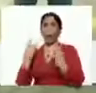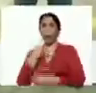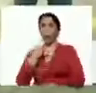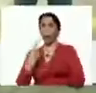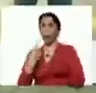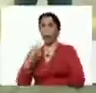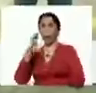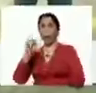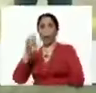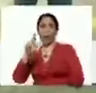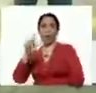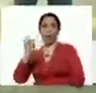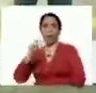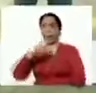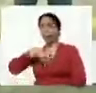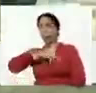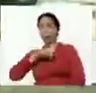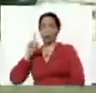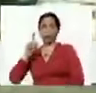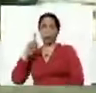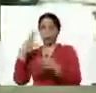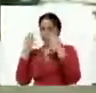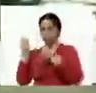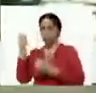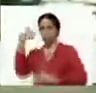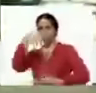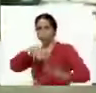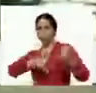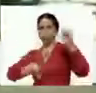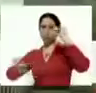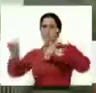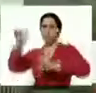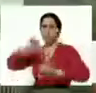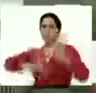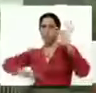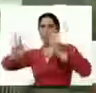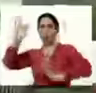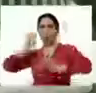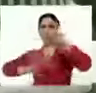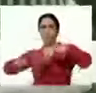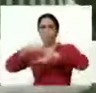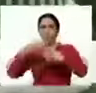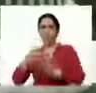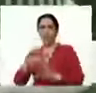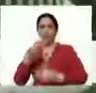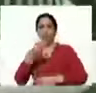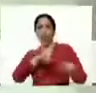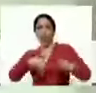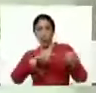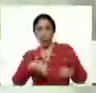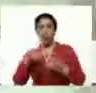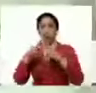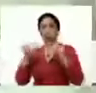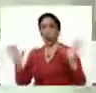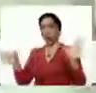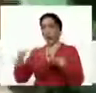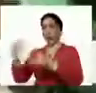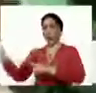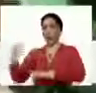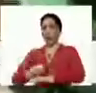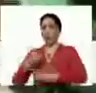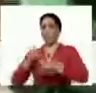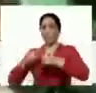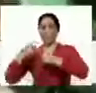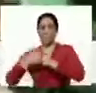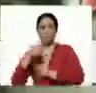Bueno, hemos entendido la necesidad de combinar fórmulas. El Ministerio de Agricultura y todo el equipo nos ha dado alineamientos, incorporar la